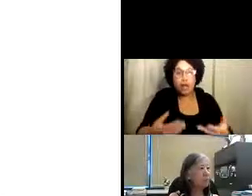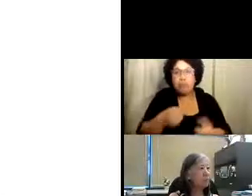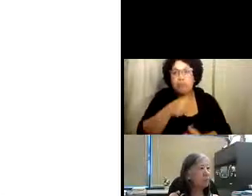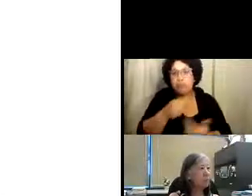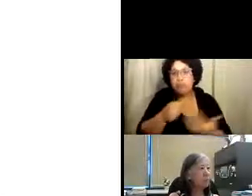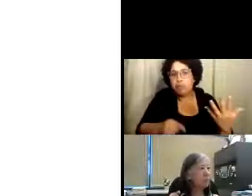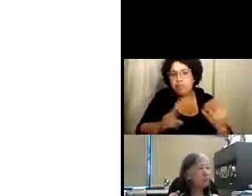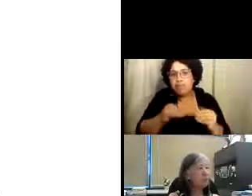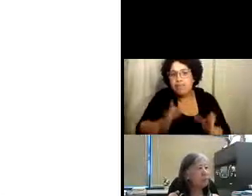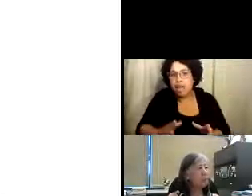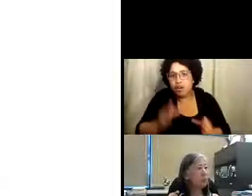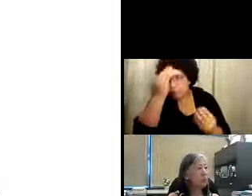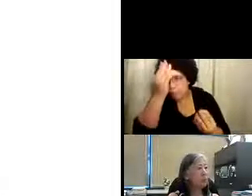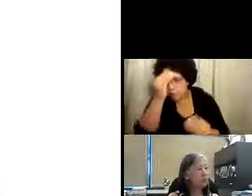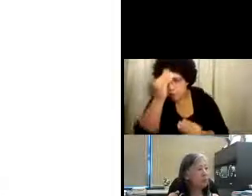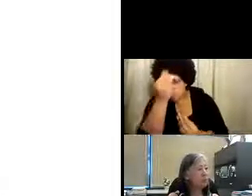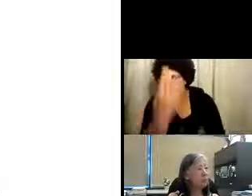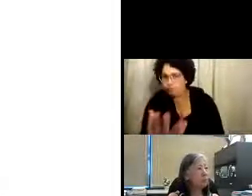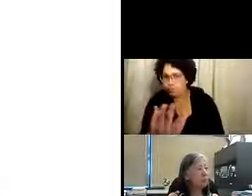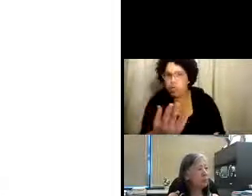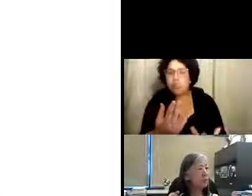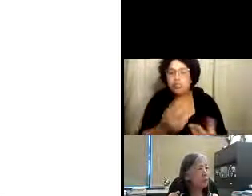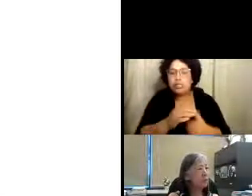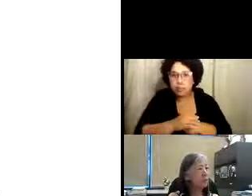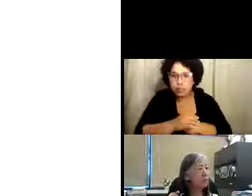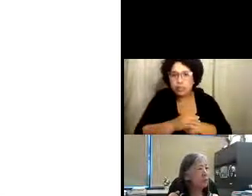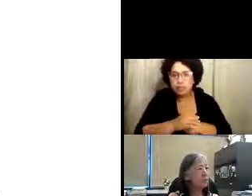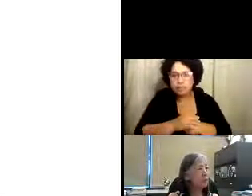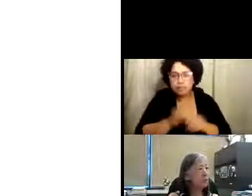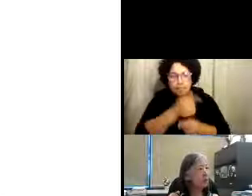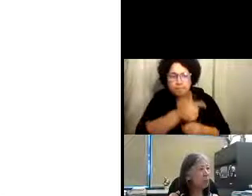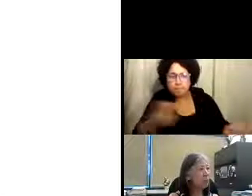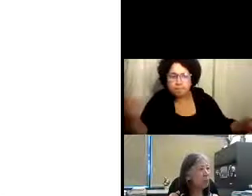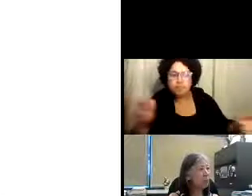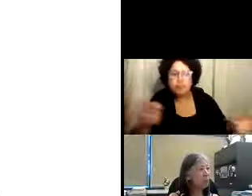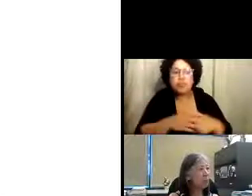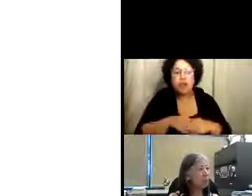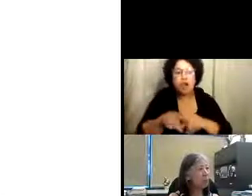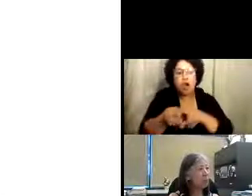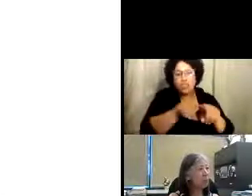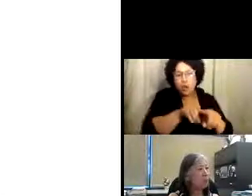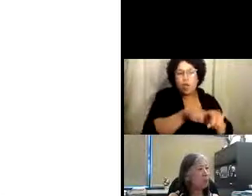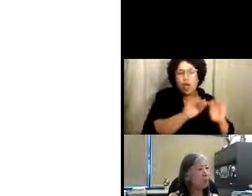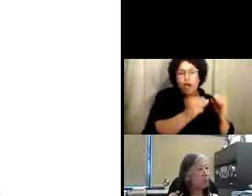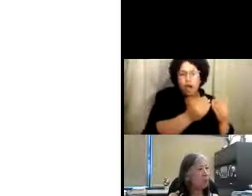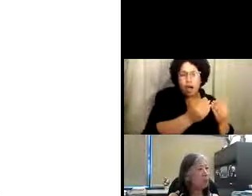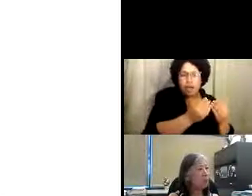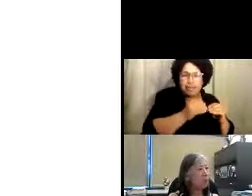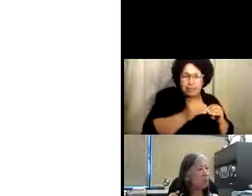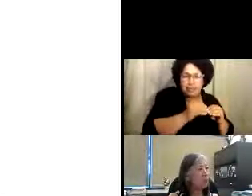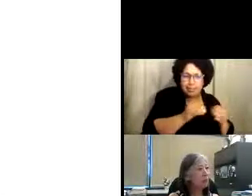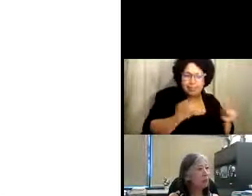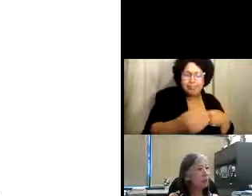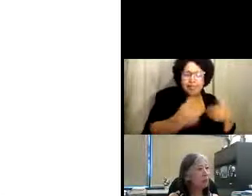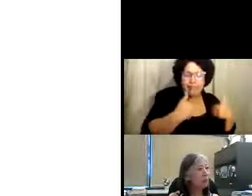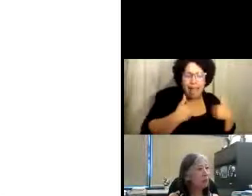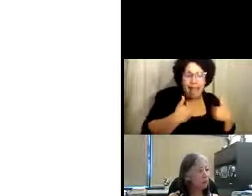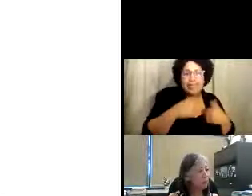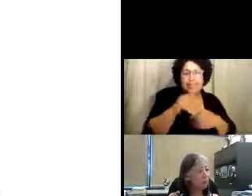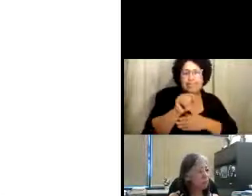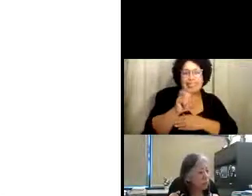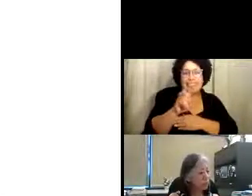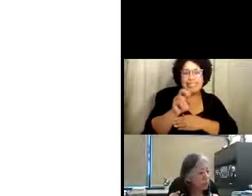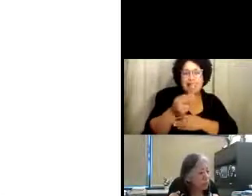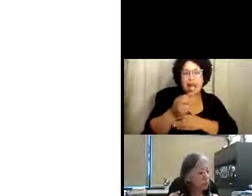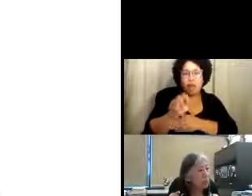otorgado bastantes avisos a proveedores también y los centros regionales han tenido ayuntamientos para